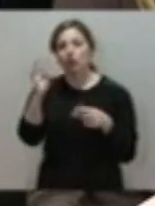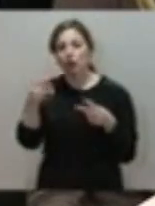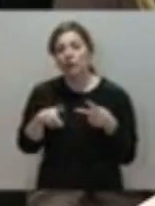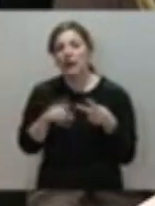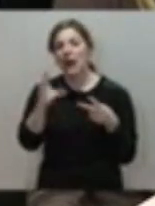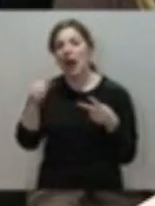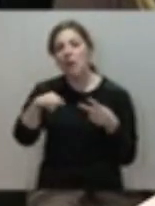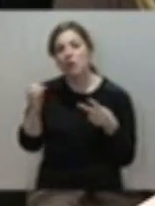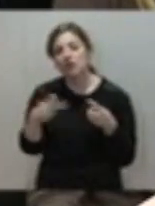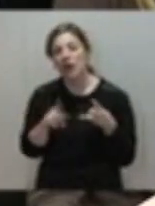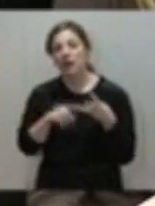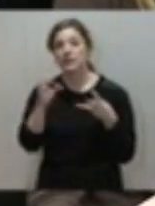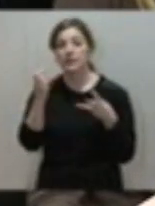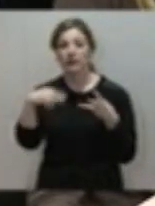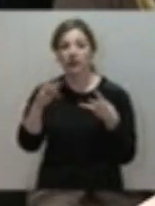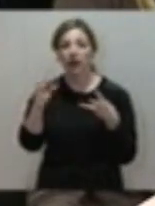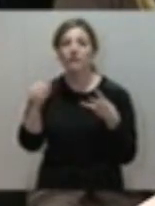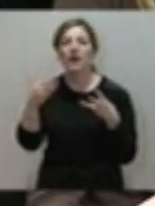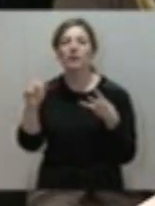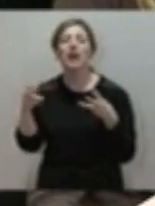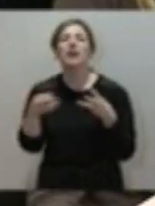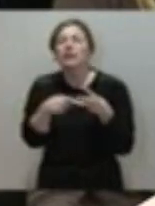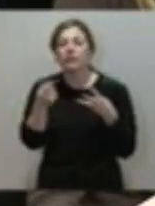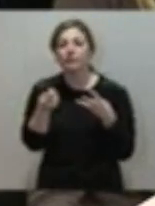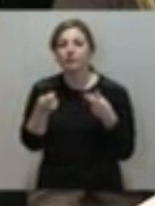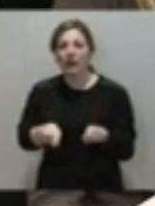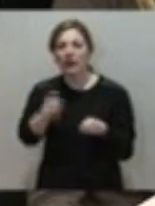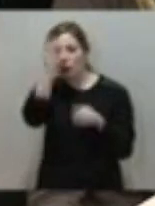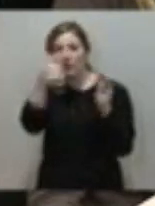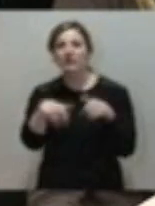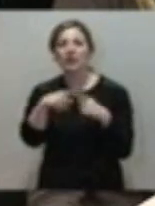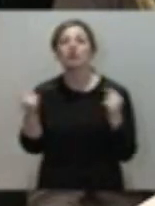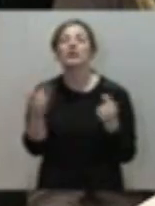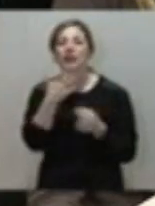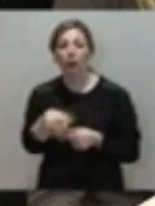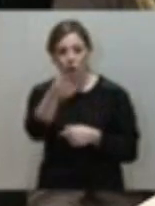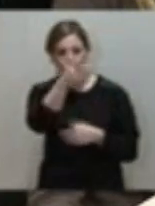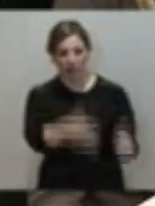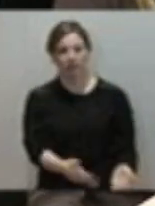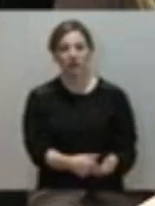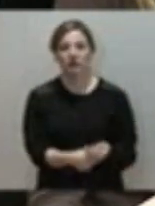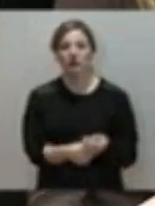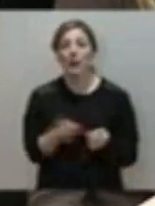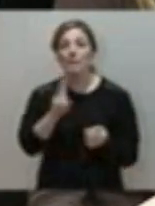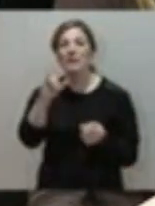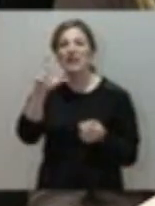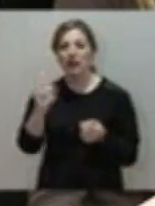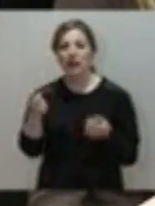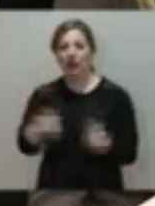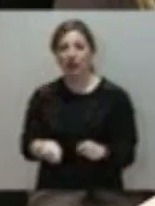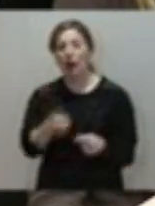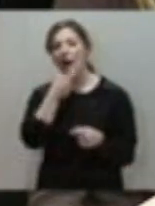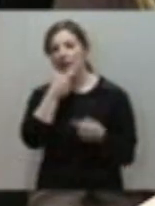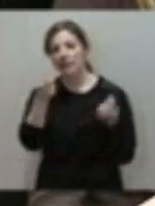Bárbara. ¿Quién cerró las minas en Asturias? ¿Quién cerró las minas en Asturias? Ustedes cerraron las minas en Asturias. Las cerró Villa, las cerró Areces,